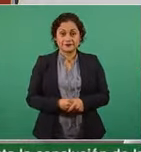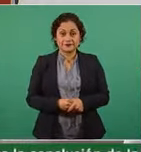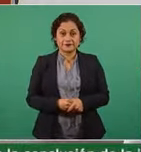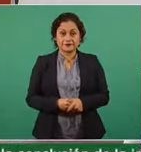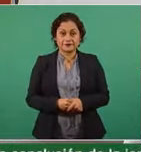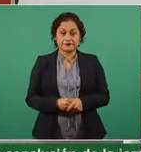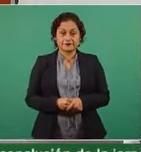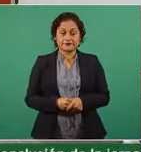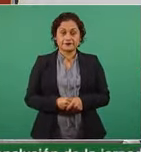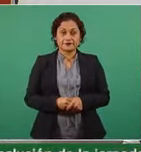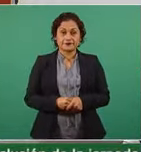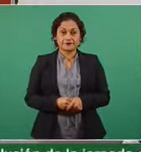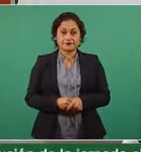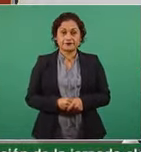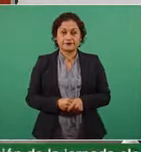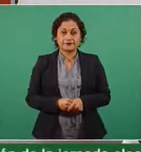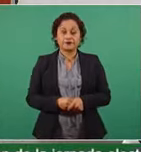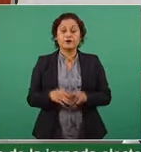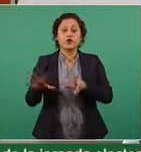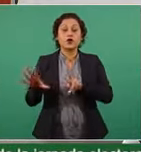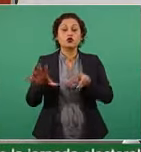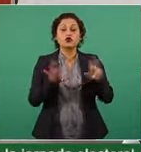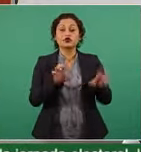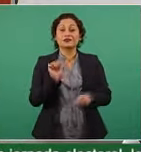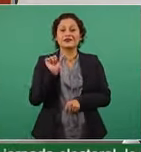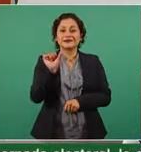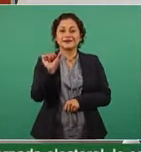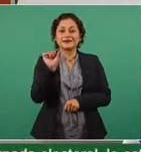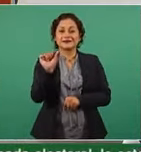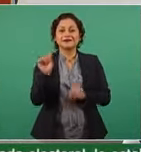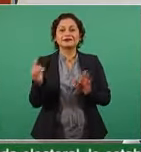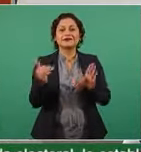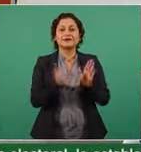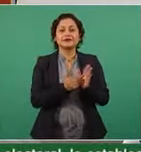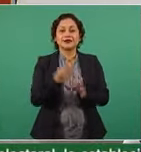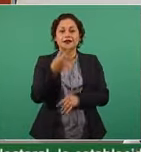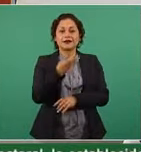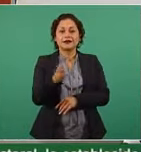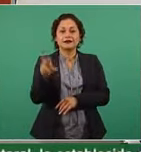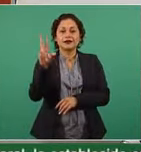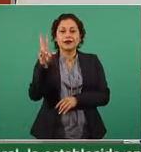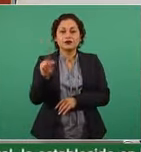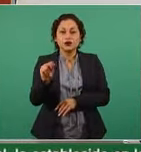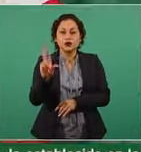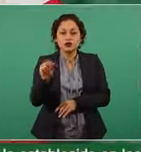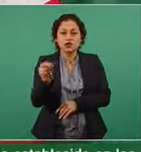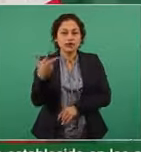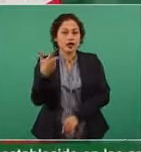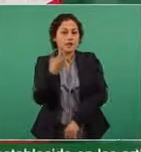816 mil 380 vacunas.